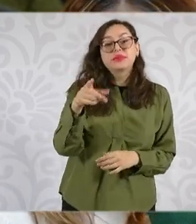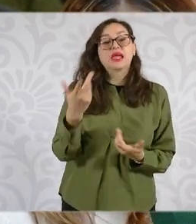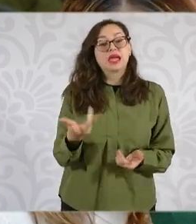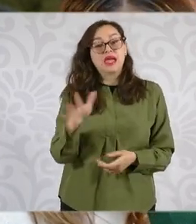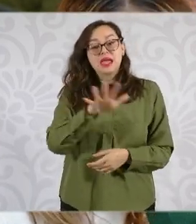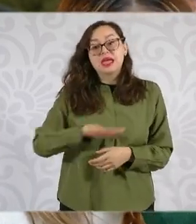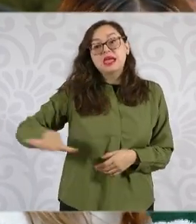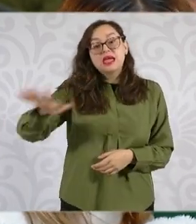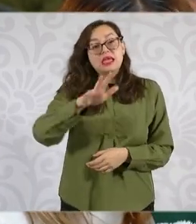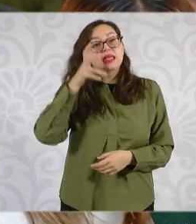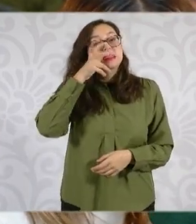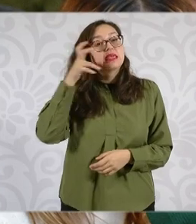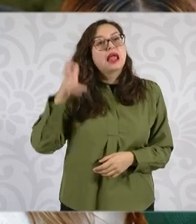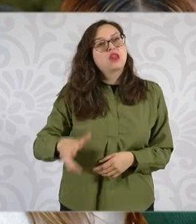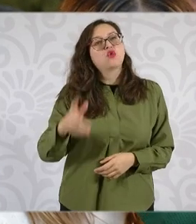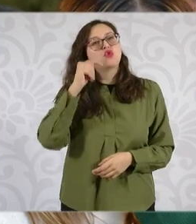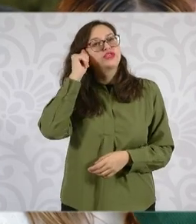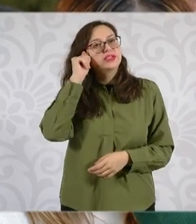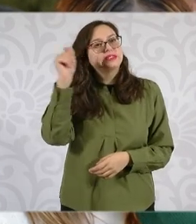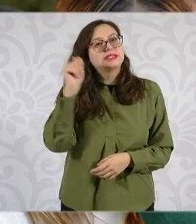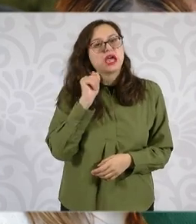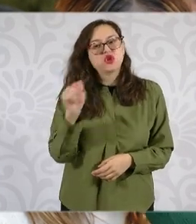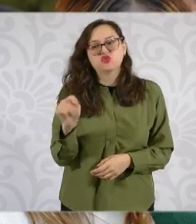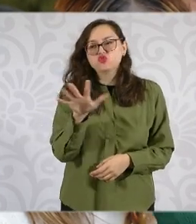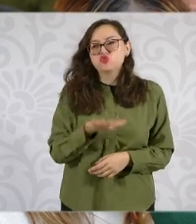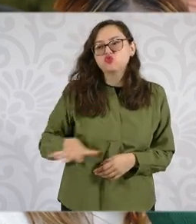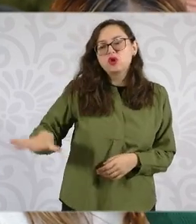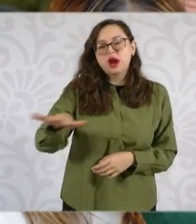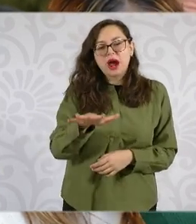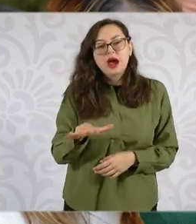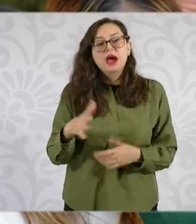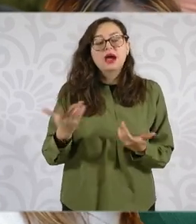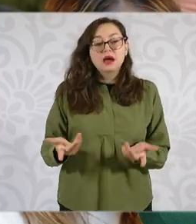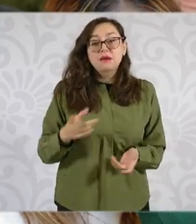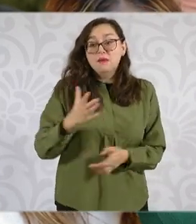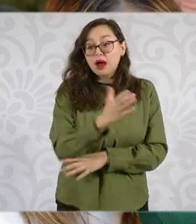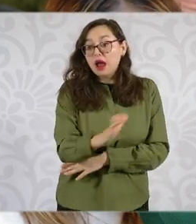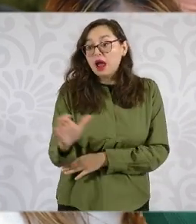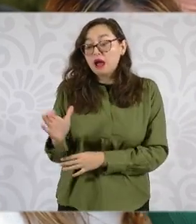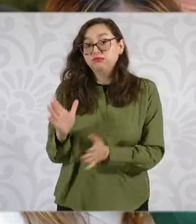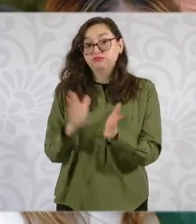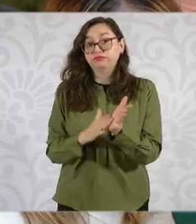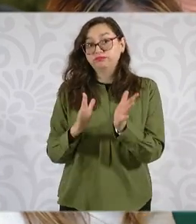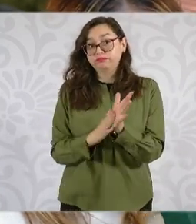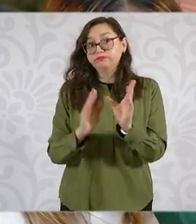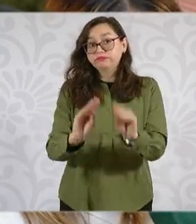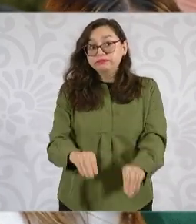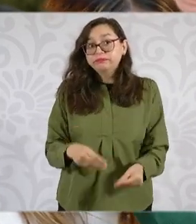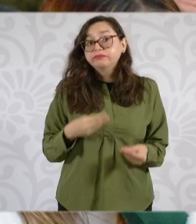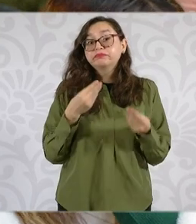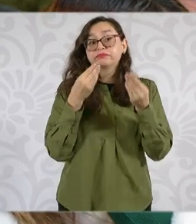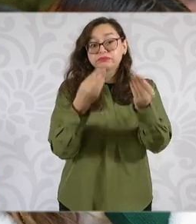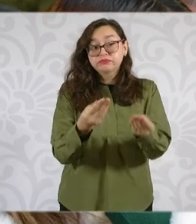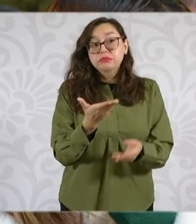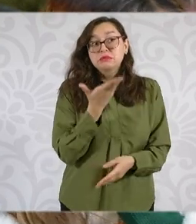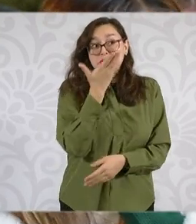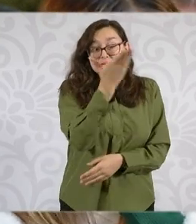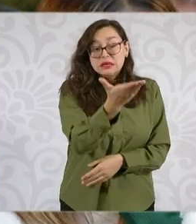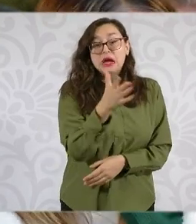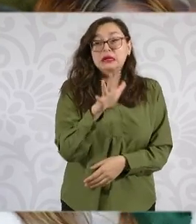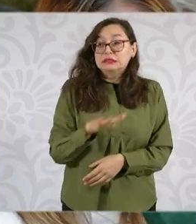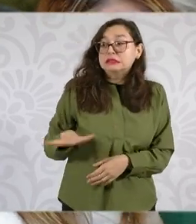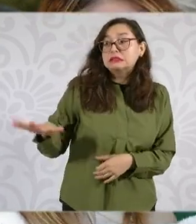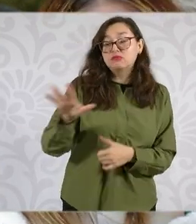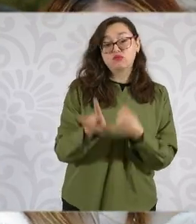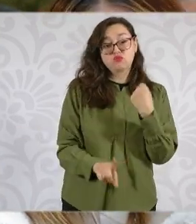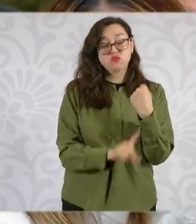productores del Valle de Mezquital le entregaron en sus manos un escrito donde le hacen de su conocimiento del problema de